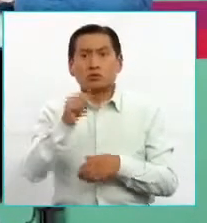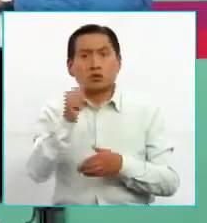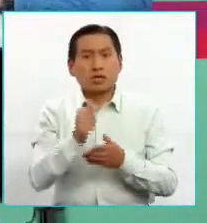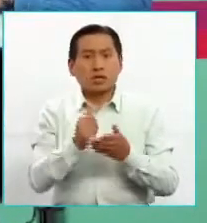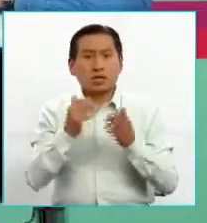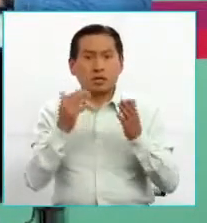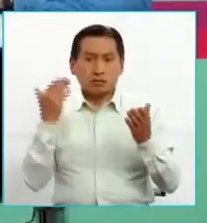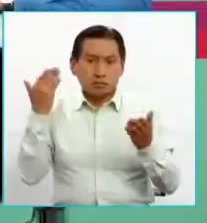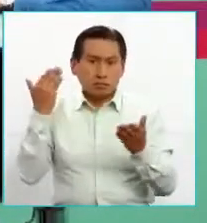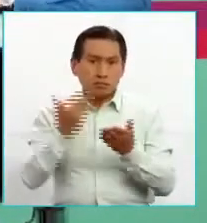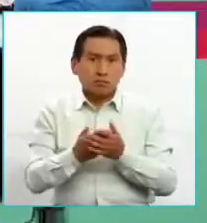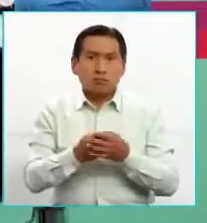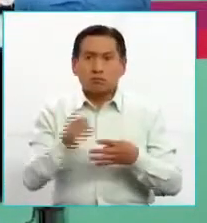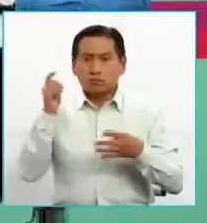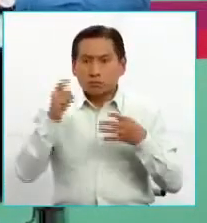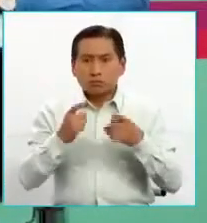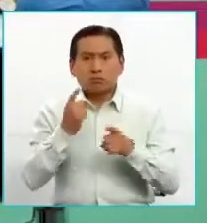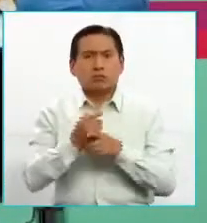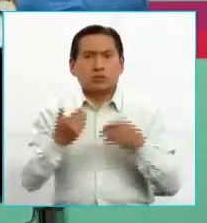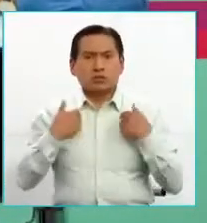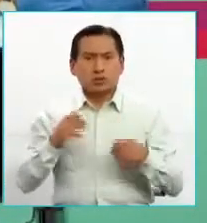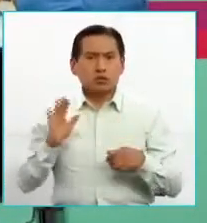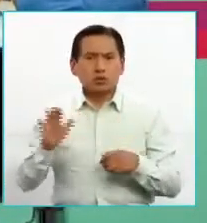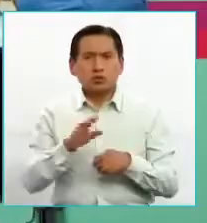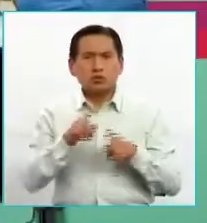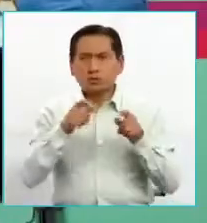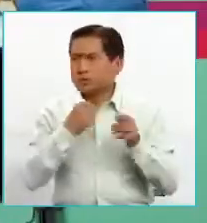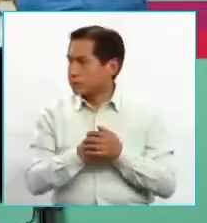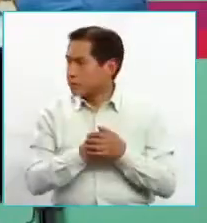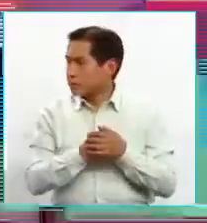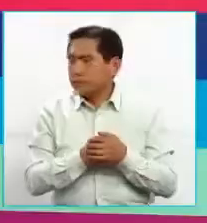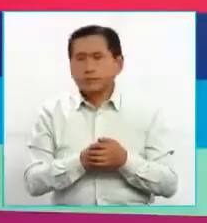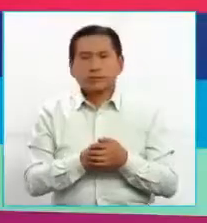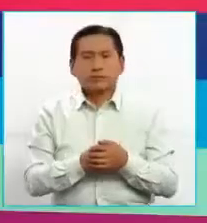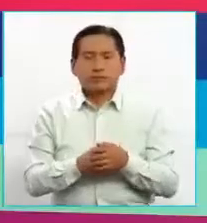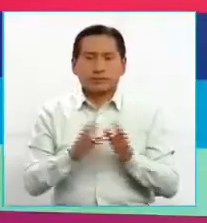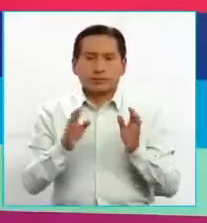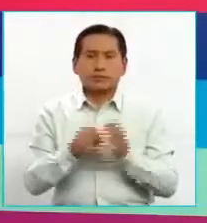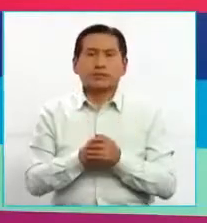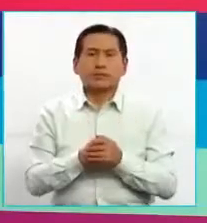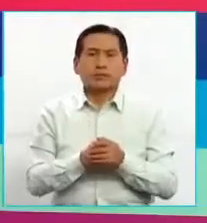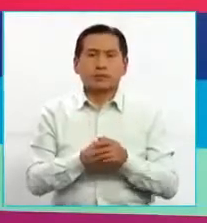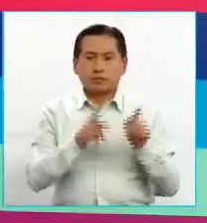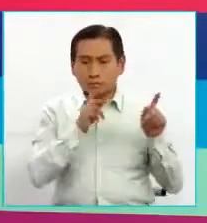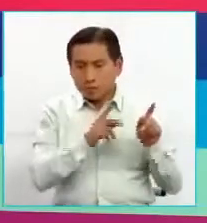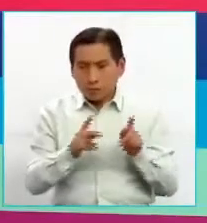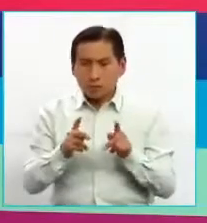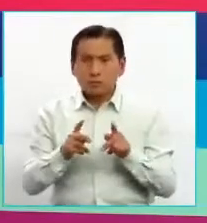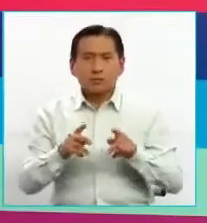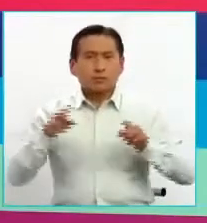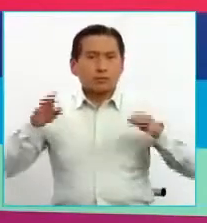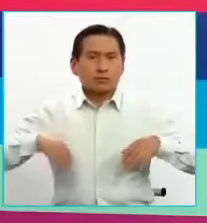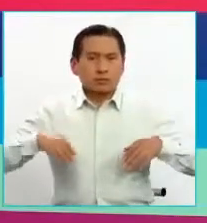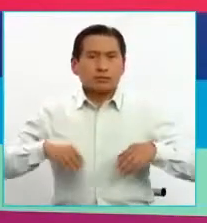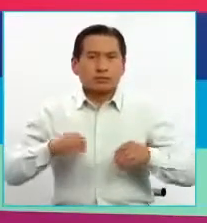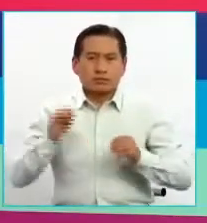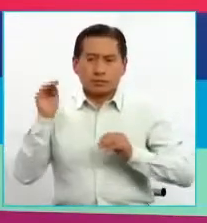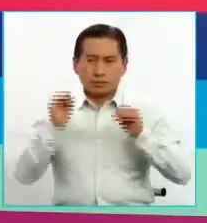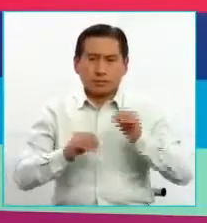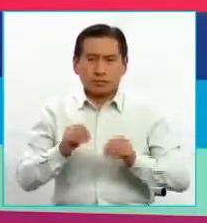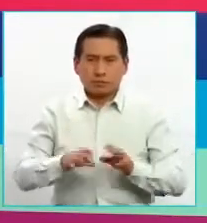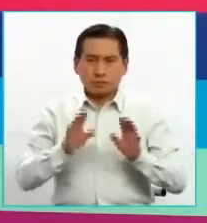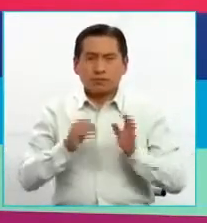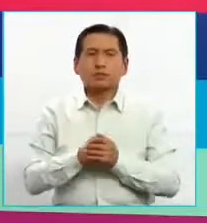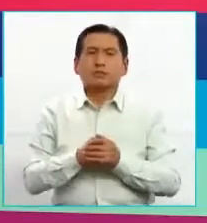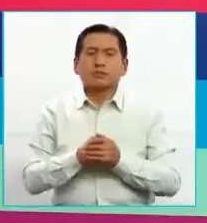llegar? ¿Tiene todas las condiciones necesarias para ello? A ver, así plan, plan, no está trabajado todavía. La